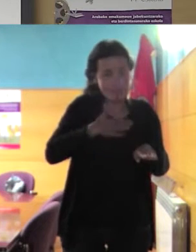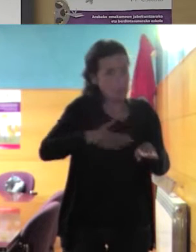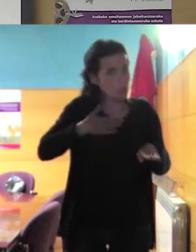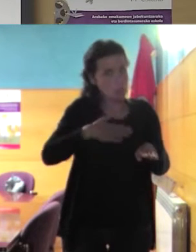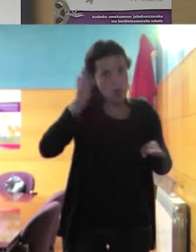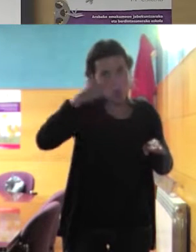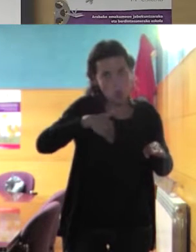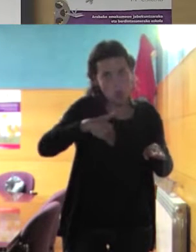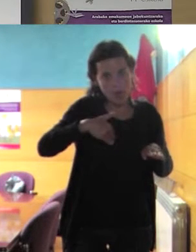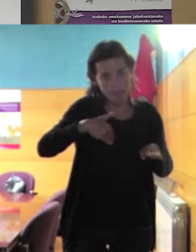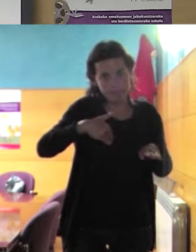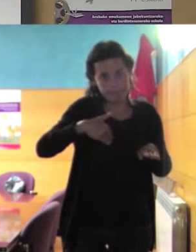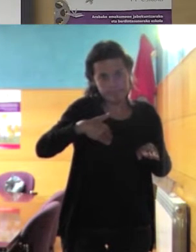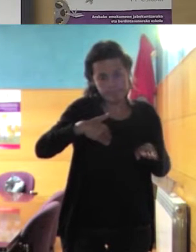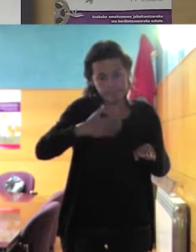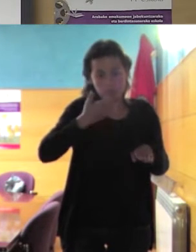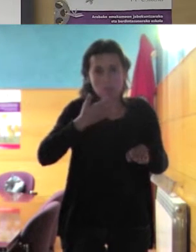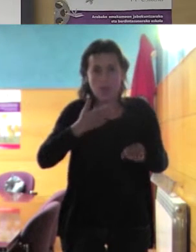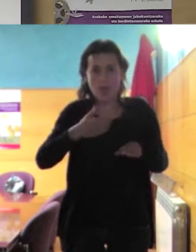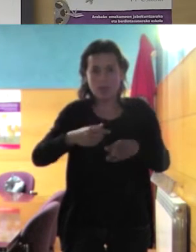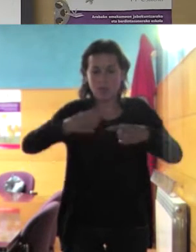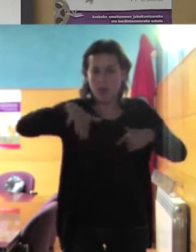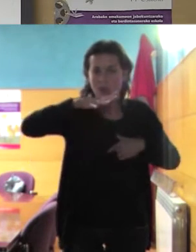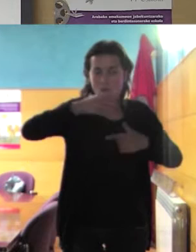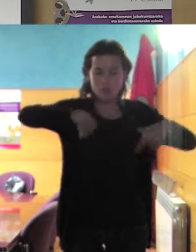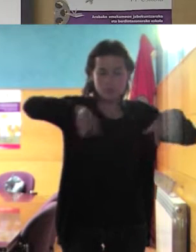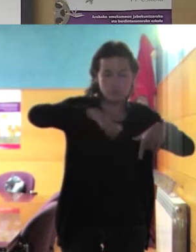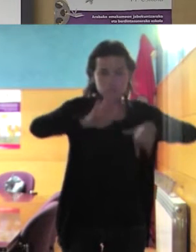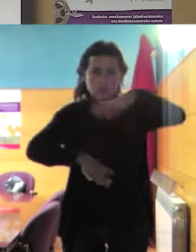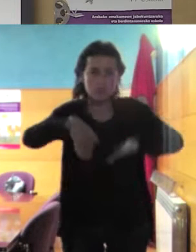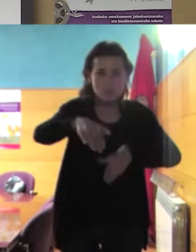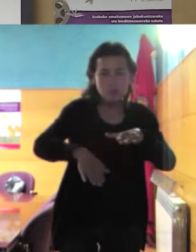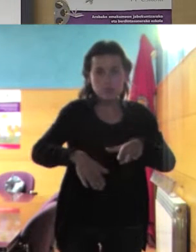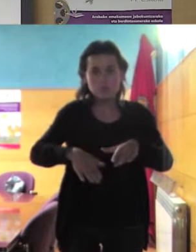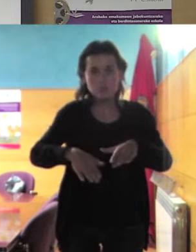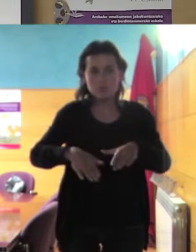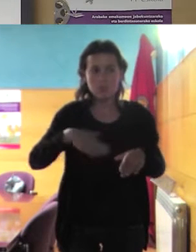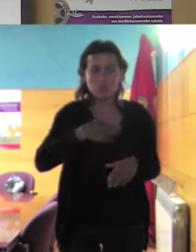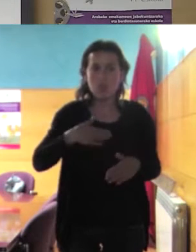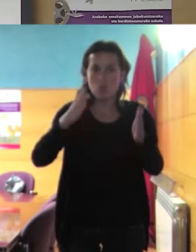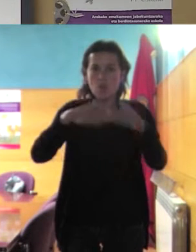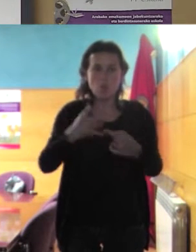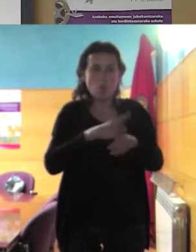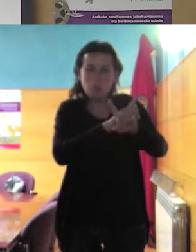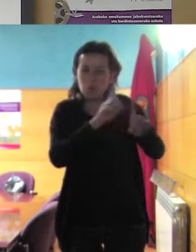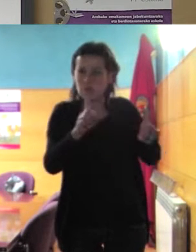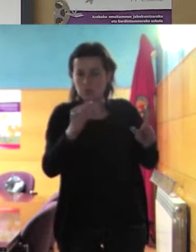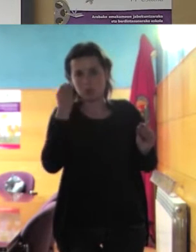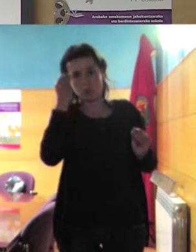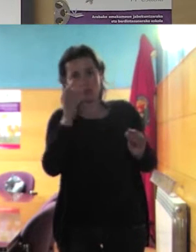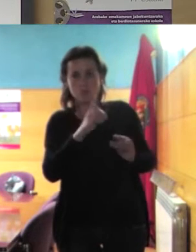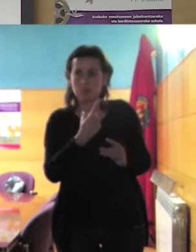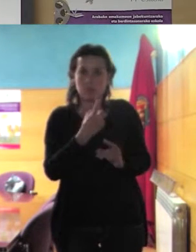estos zapatos para pisar charcos hay una distancia que no deberíamos traspasar no sé cómo lo veis